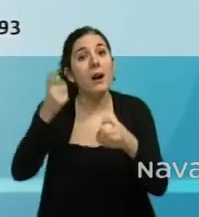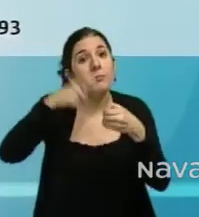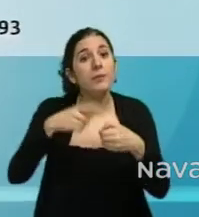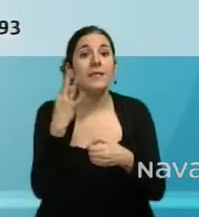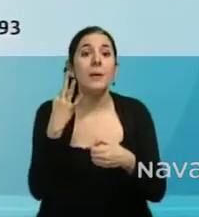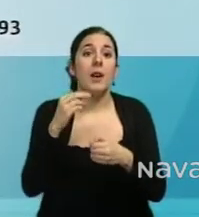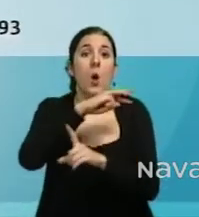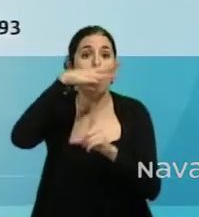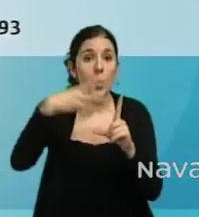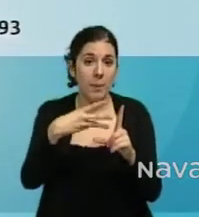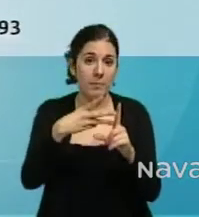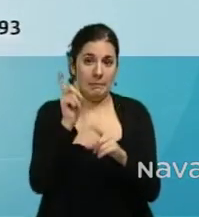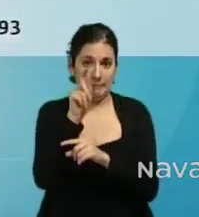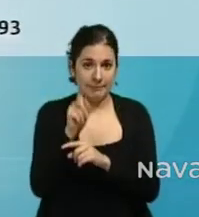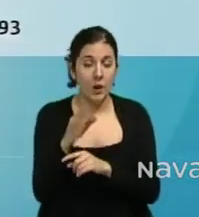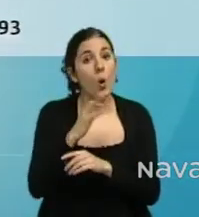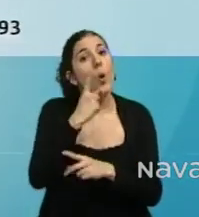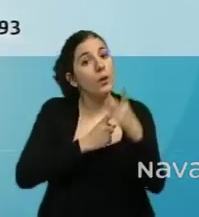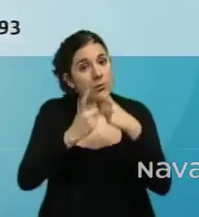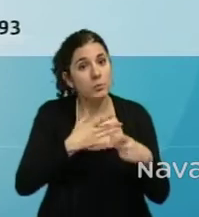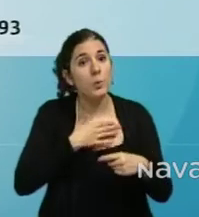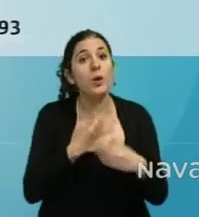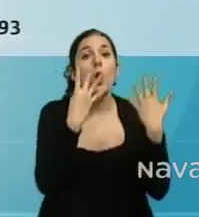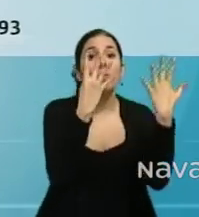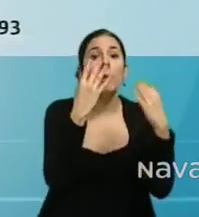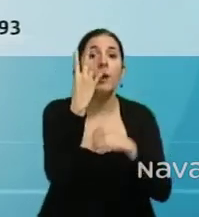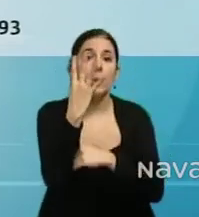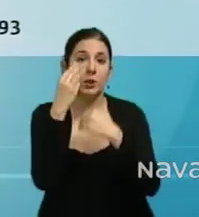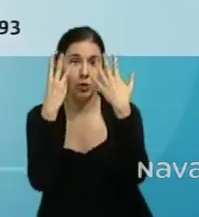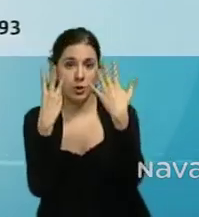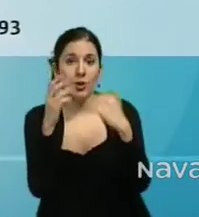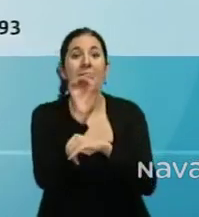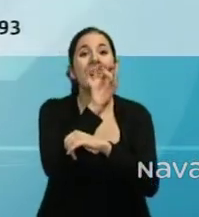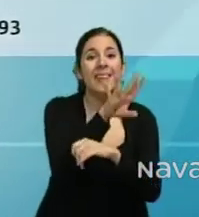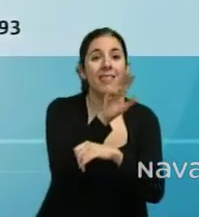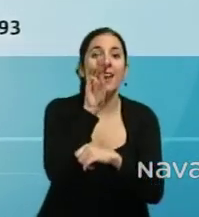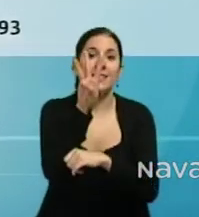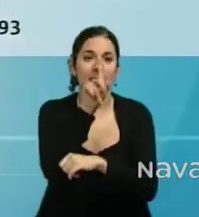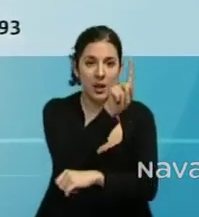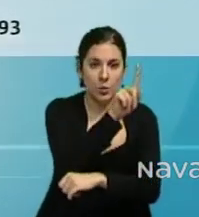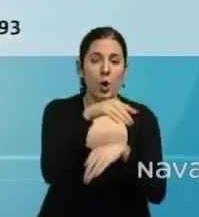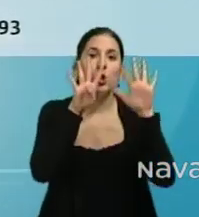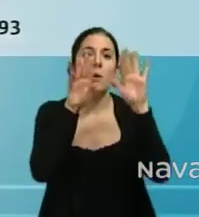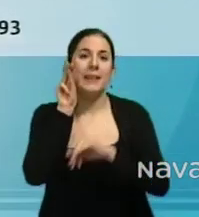a través de la web del centro o puedes informarte también en el 948 15 3193.